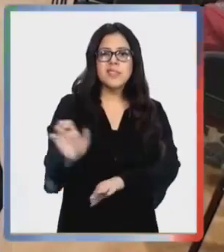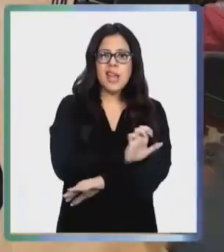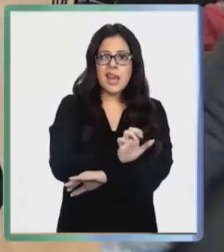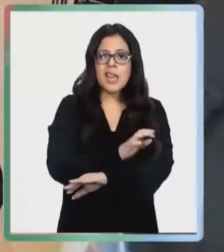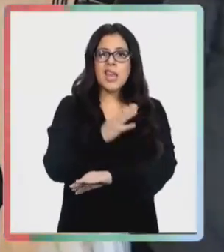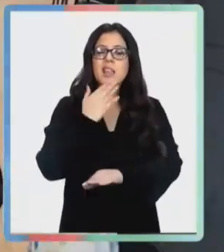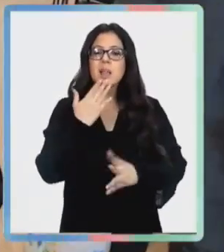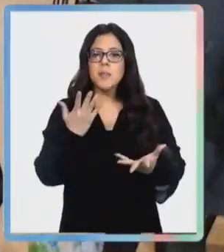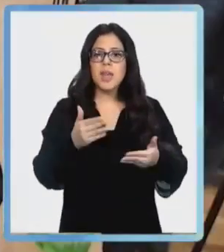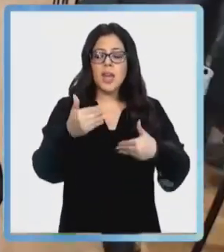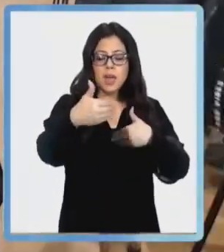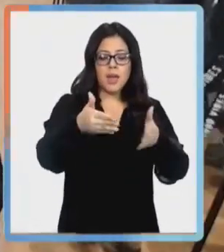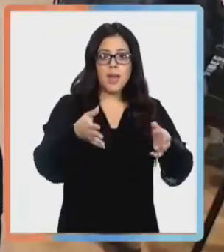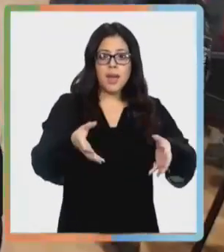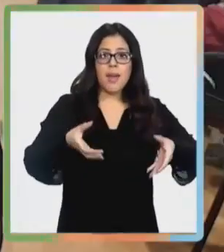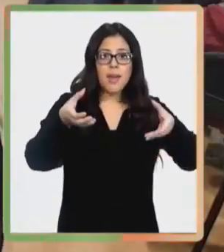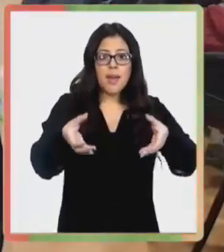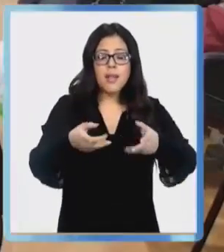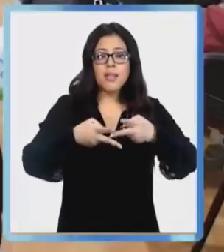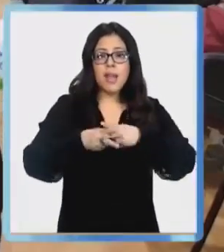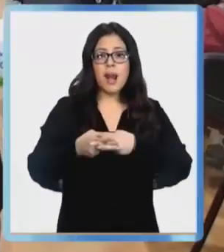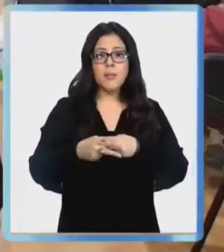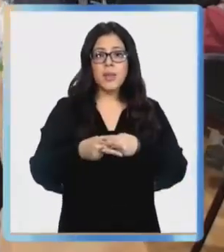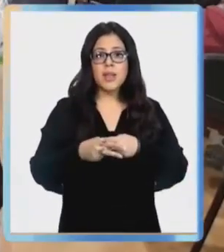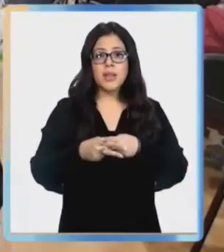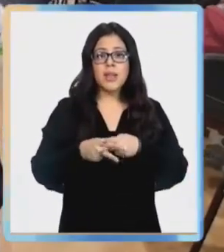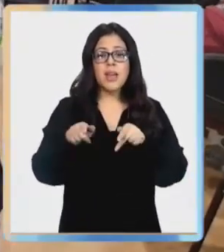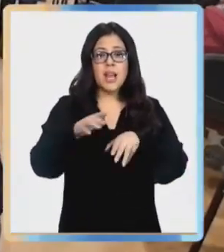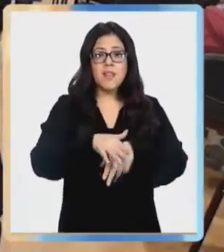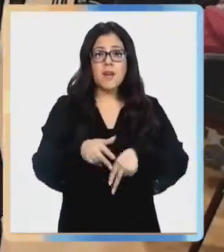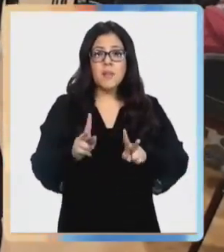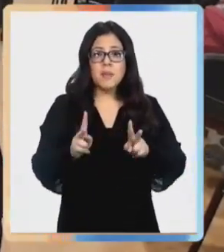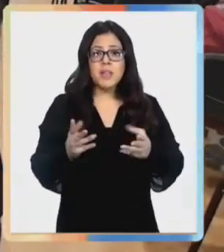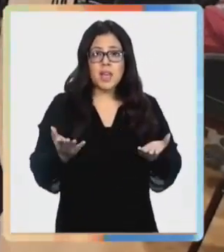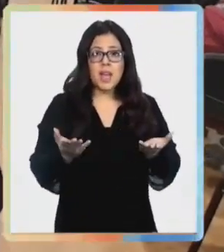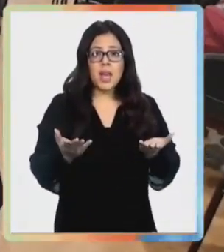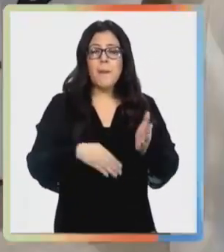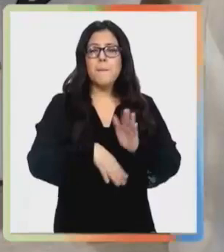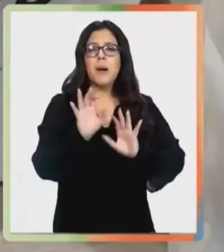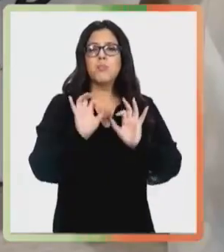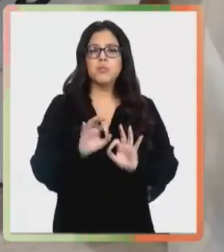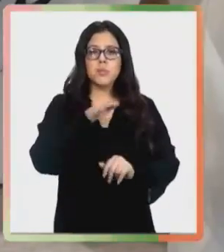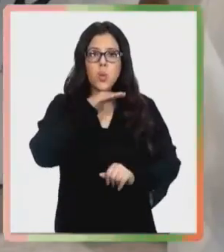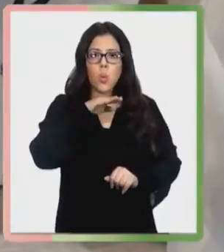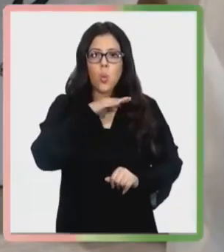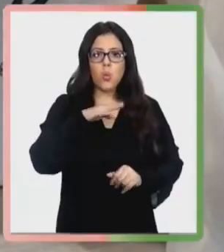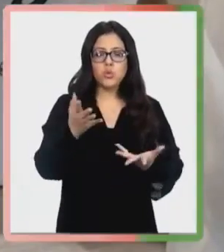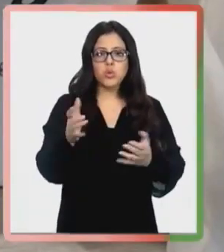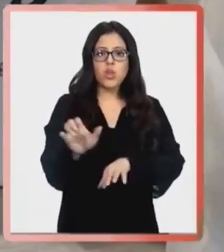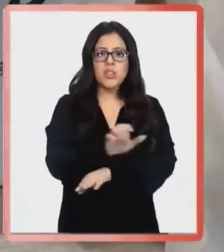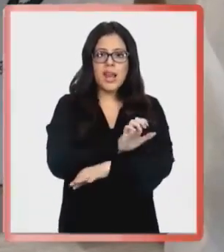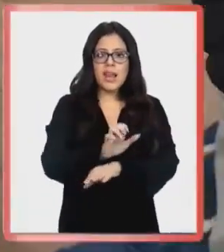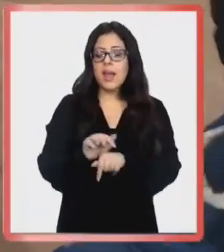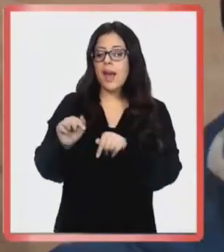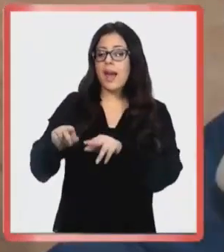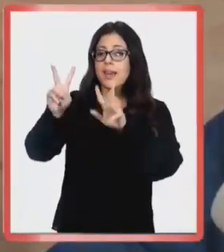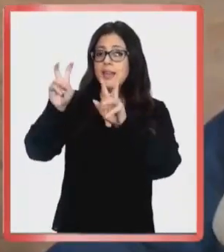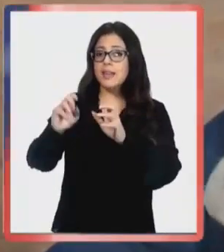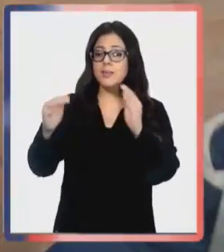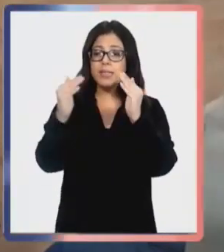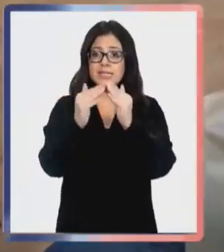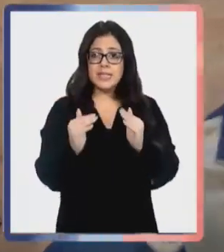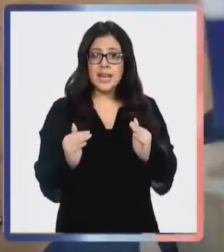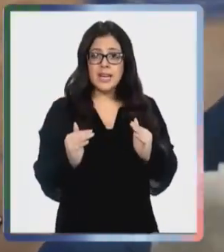de herramientas que le pueden permitir hacer más eficiente el uso de energía. En el ámbito residencial, el programa